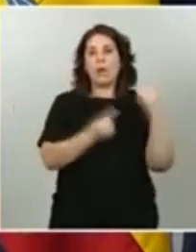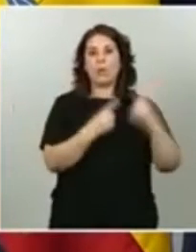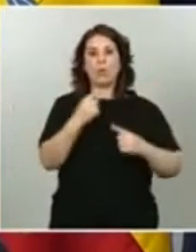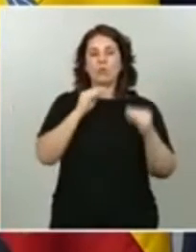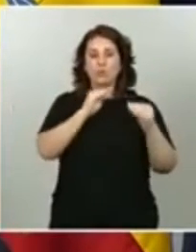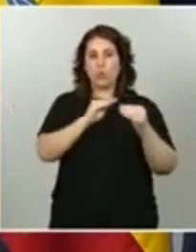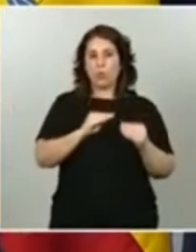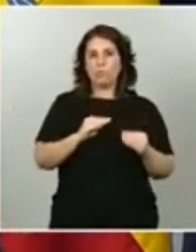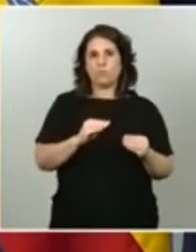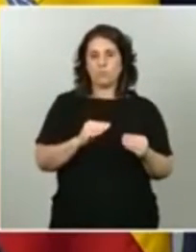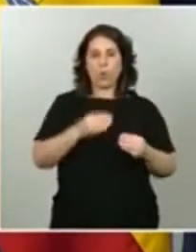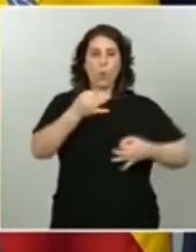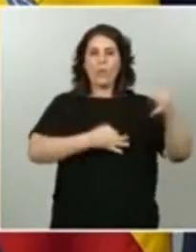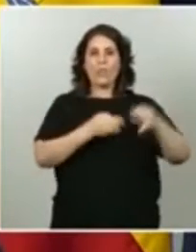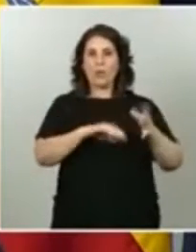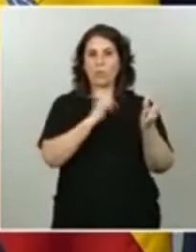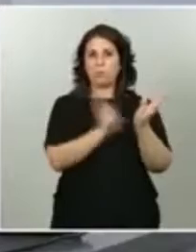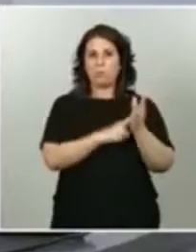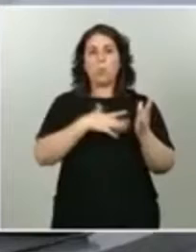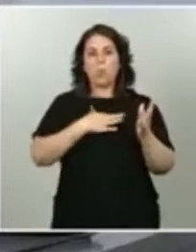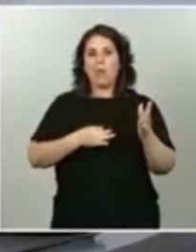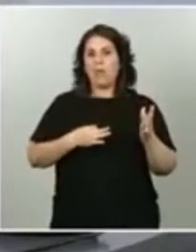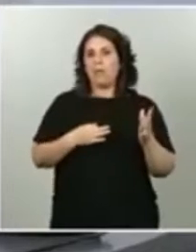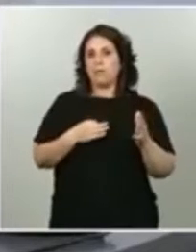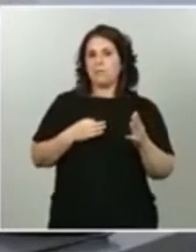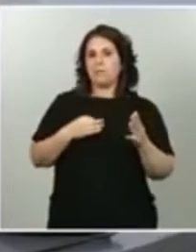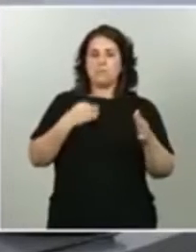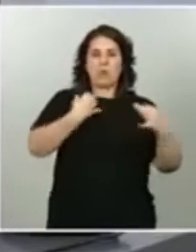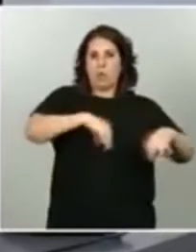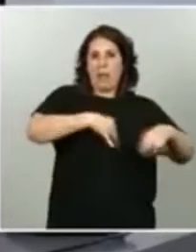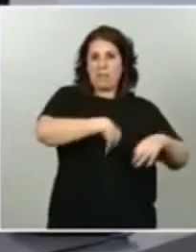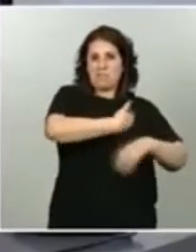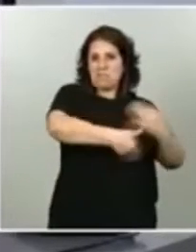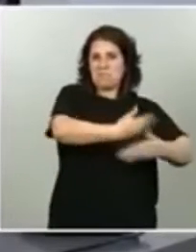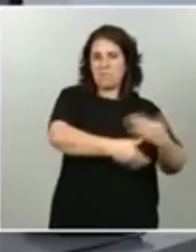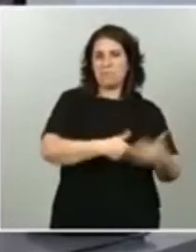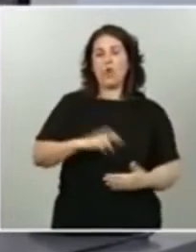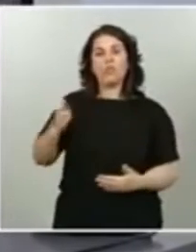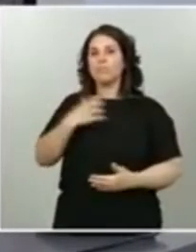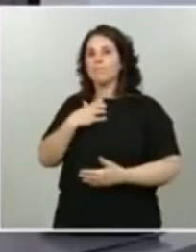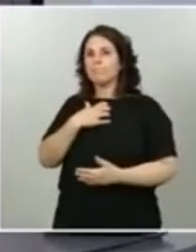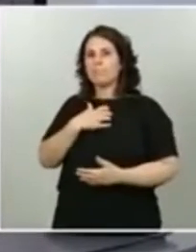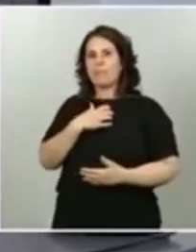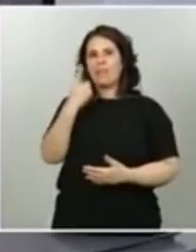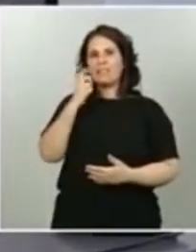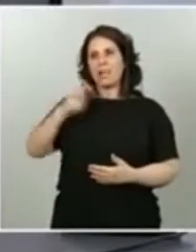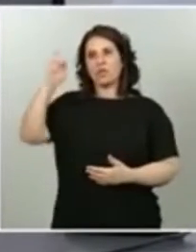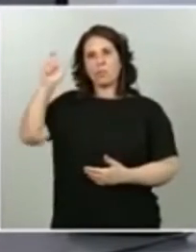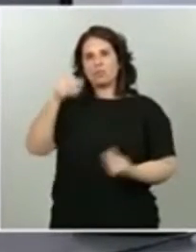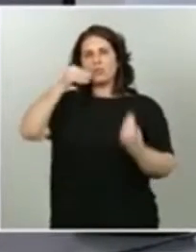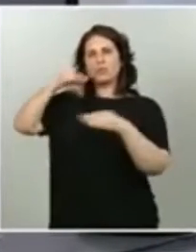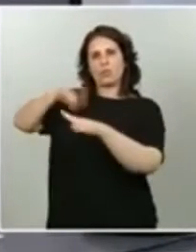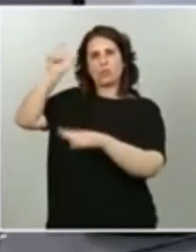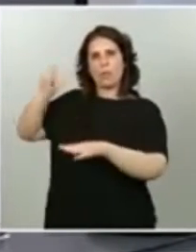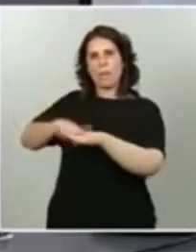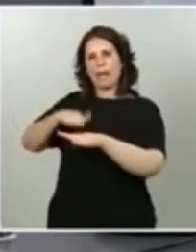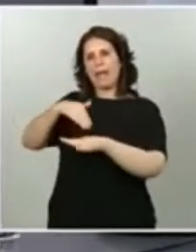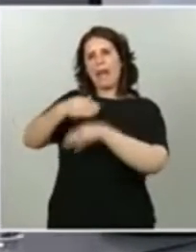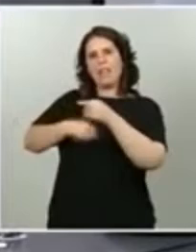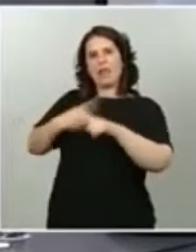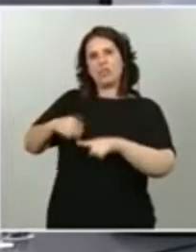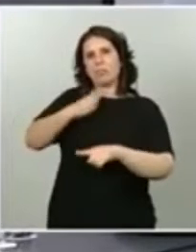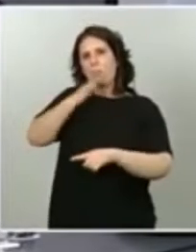jurídica en todos los entornos y aquellos que no podían y necesitaban otro que lo hiciera por él. El cambio de paradigma de esta ley es